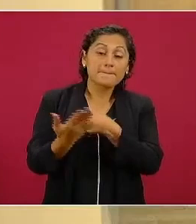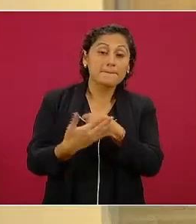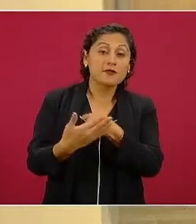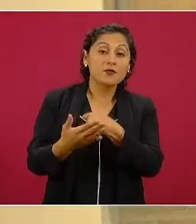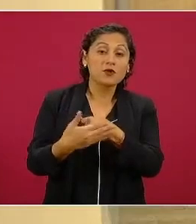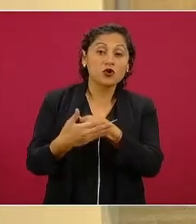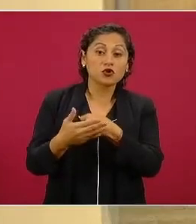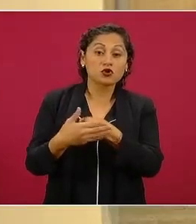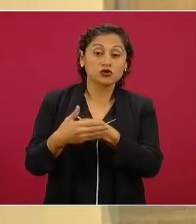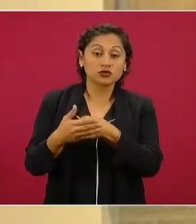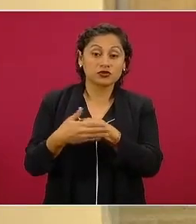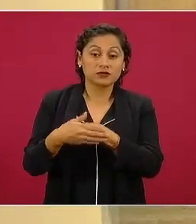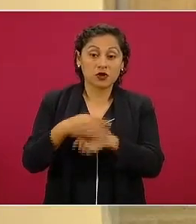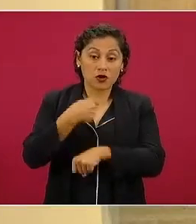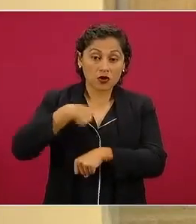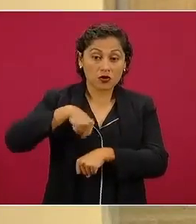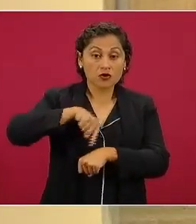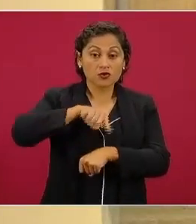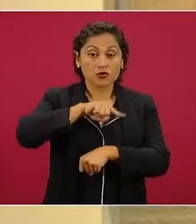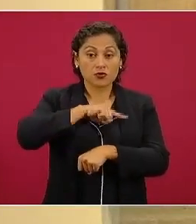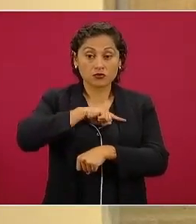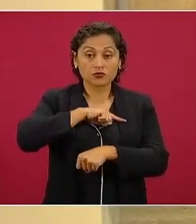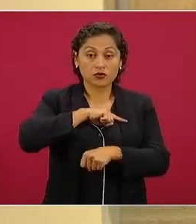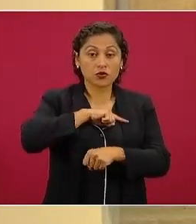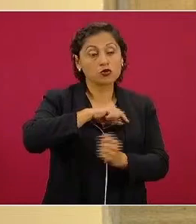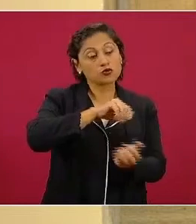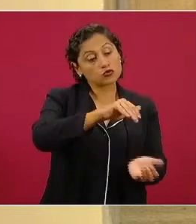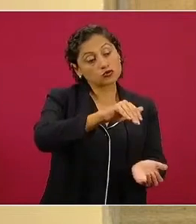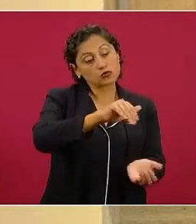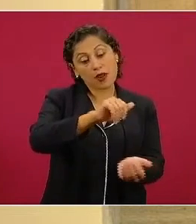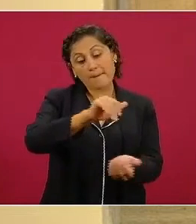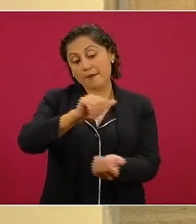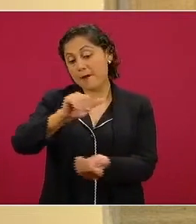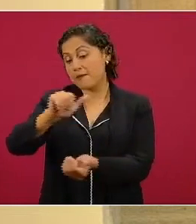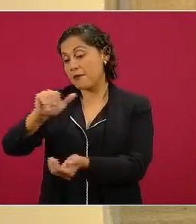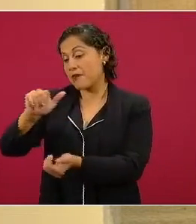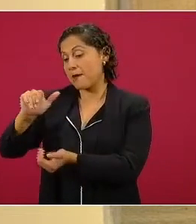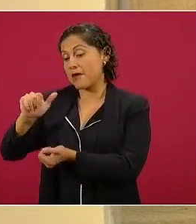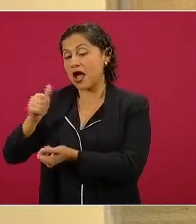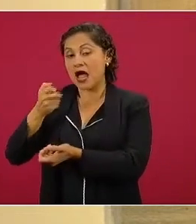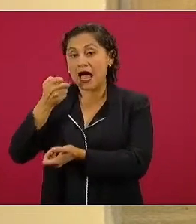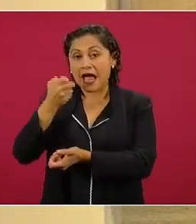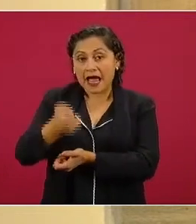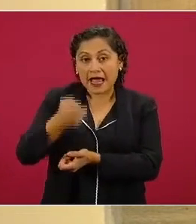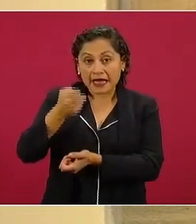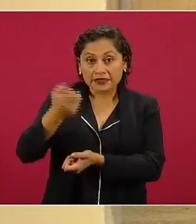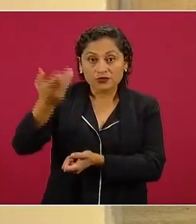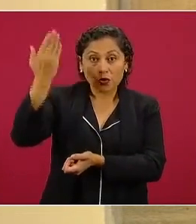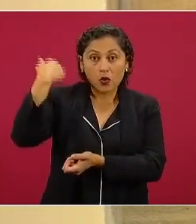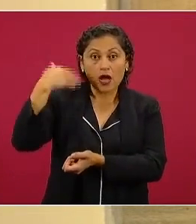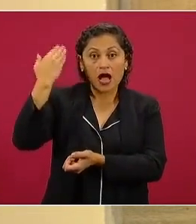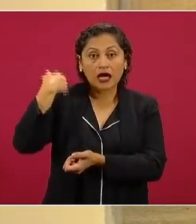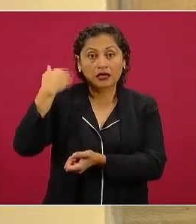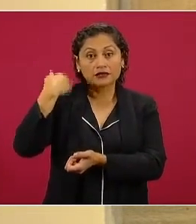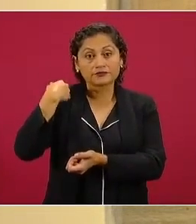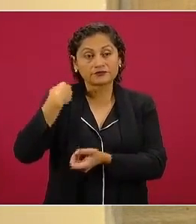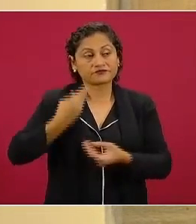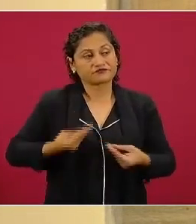gastó en la compra de ese bien superfluo